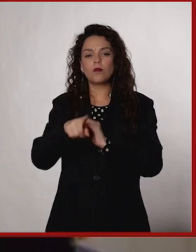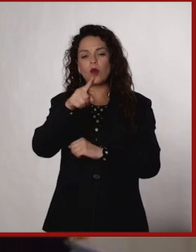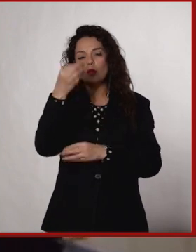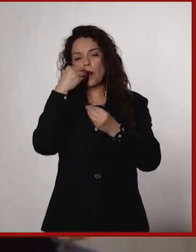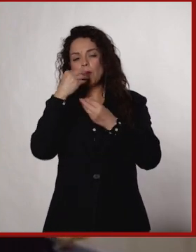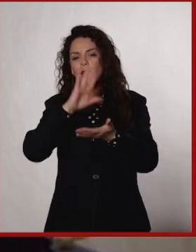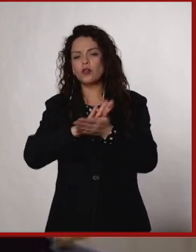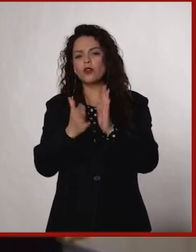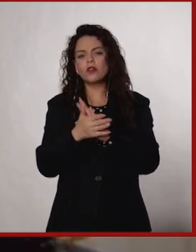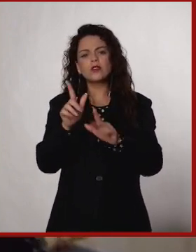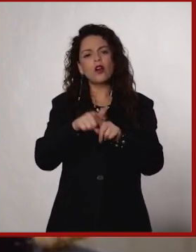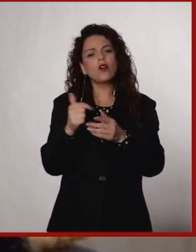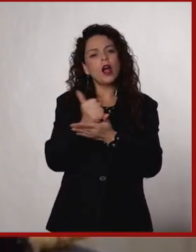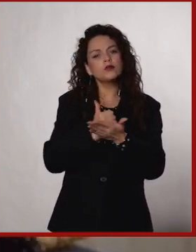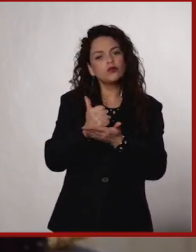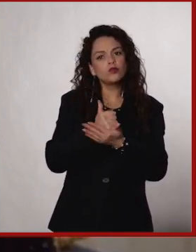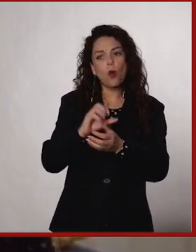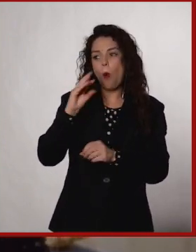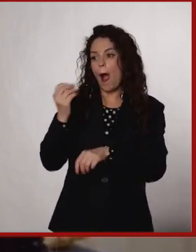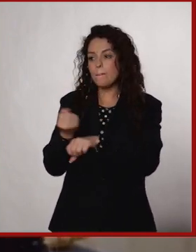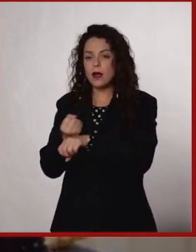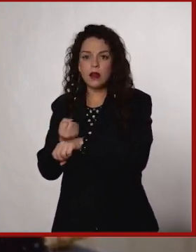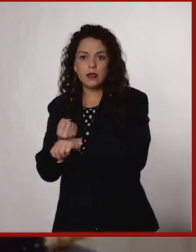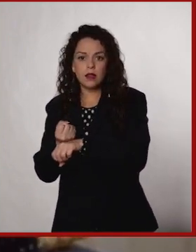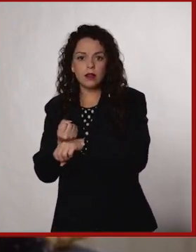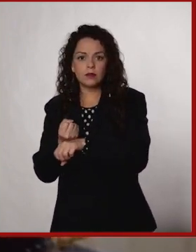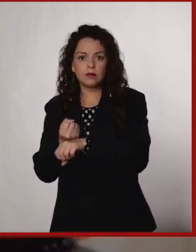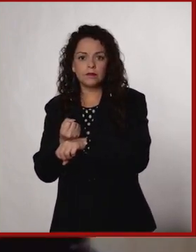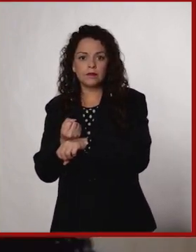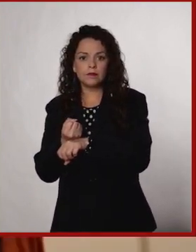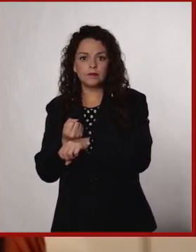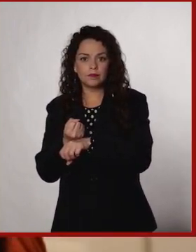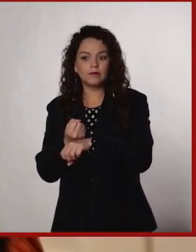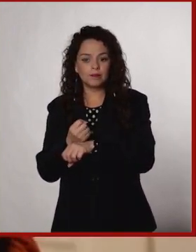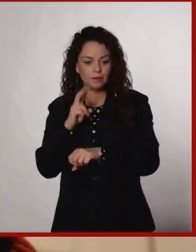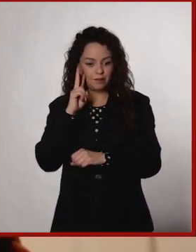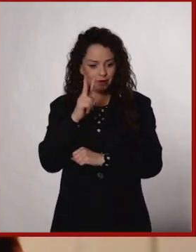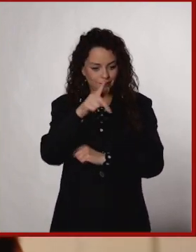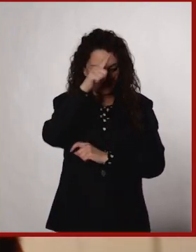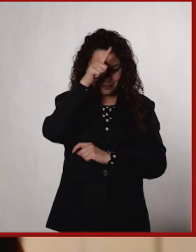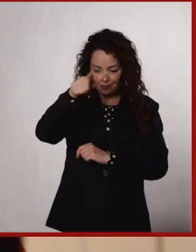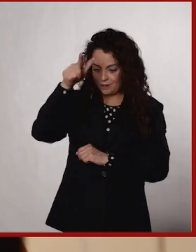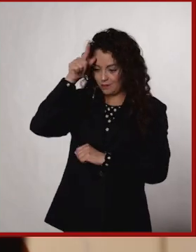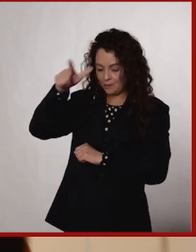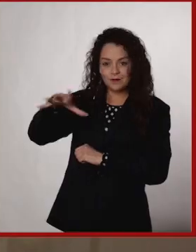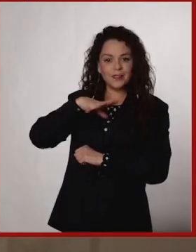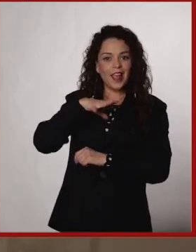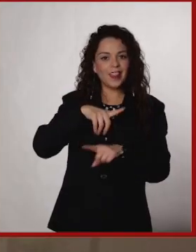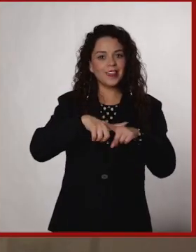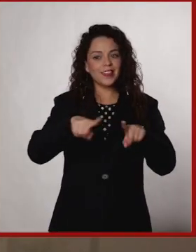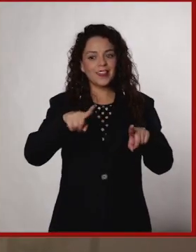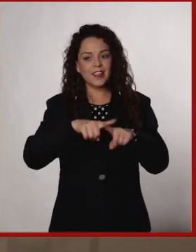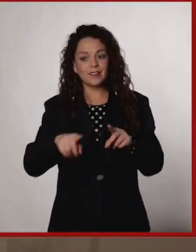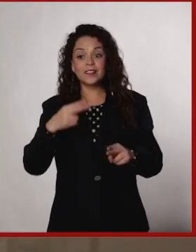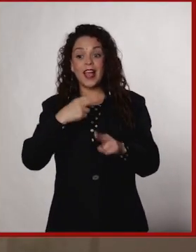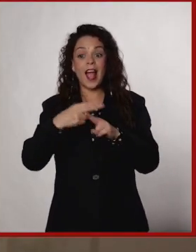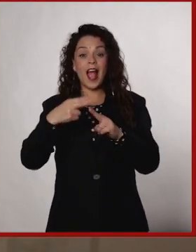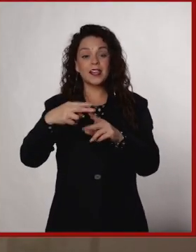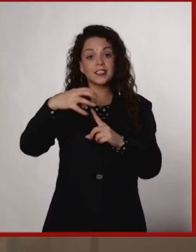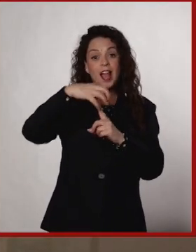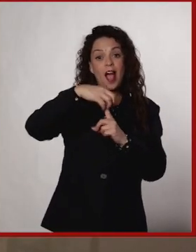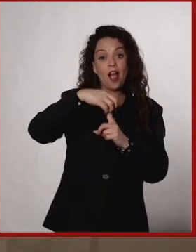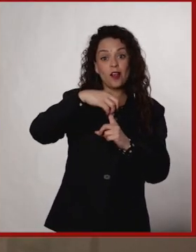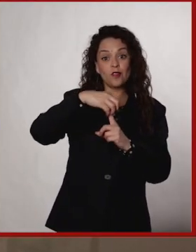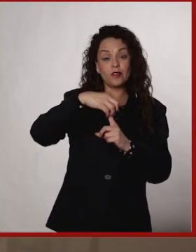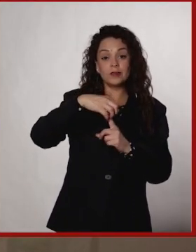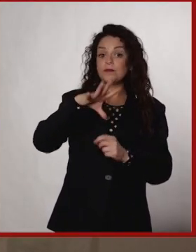comemos una tortilla azul o nos comemos una tortilla amarilla, ahí estamos experimentando la biodiversidad de México. Sí, hasta